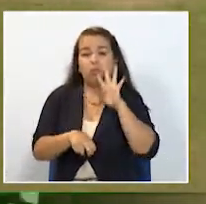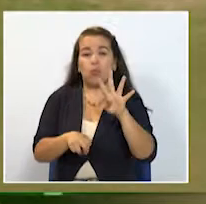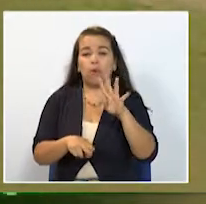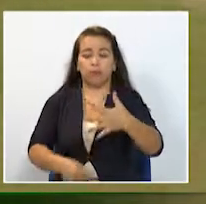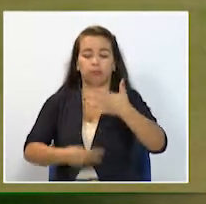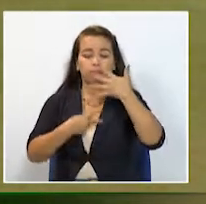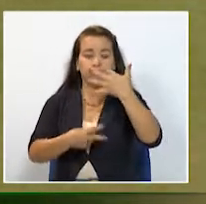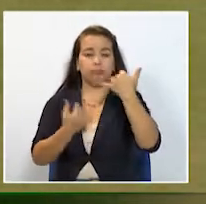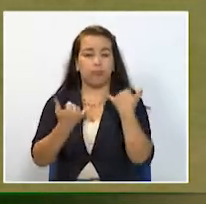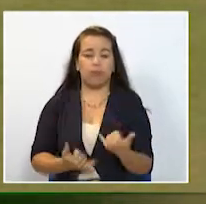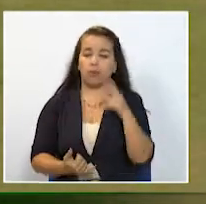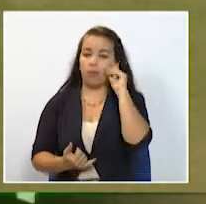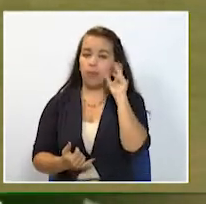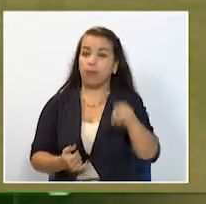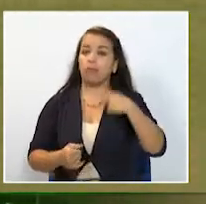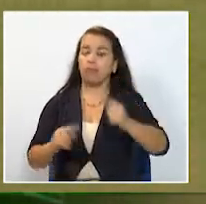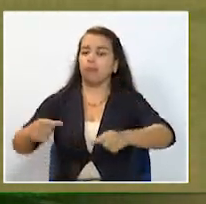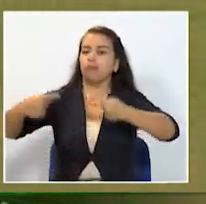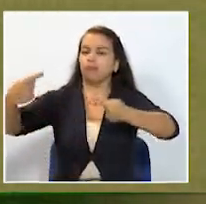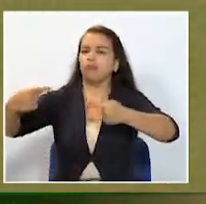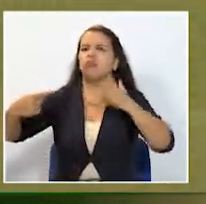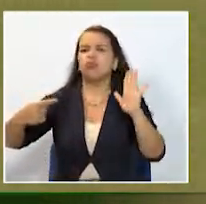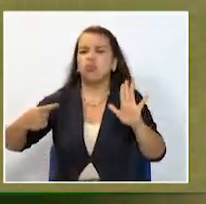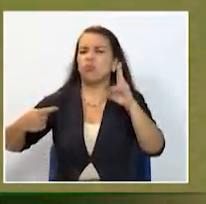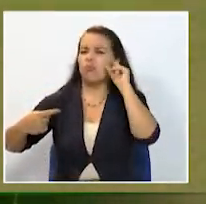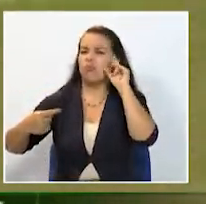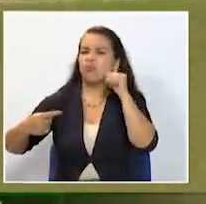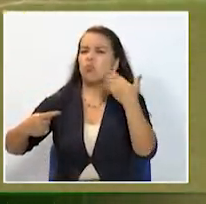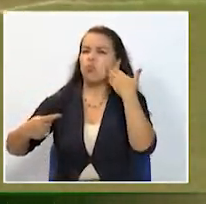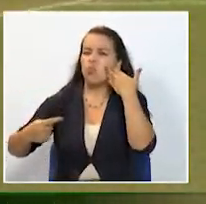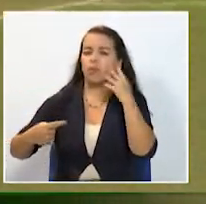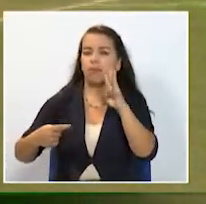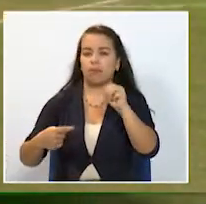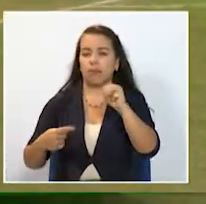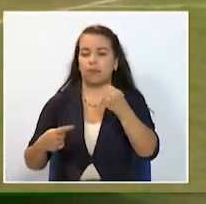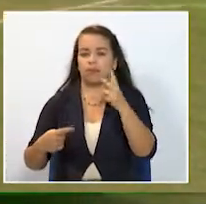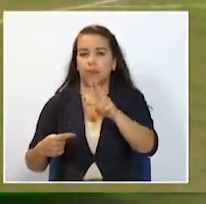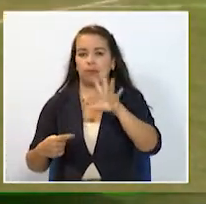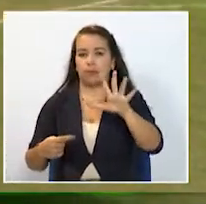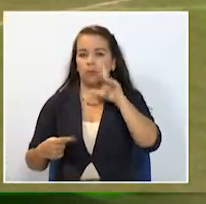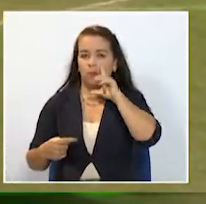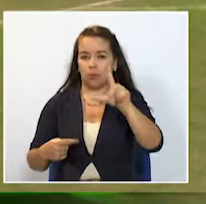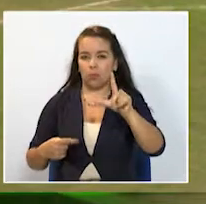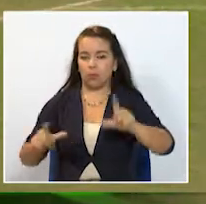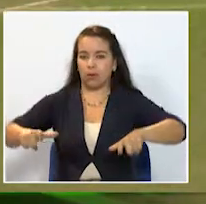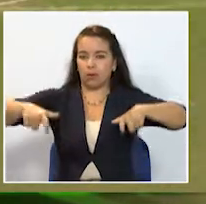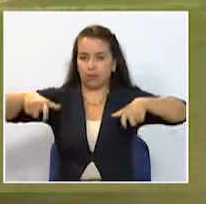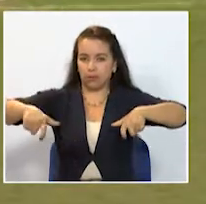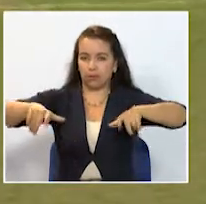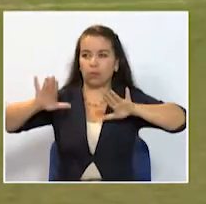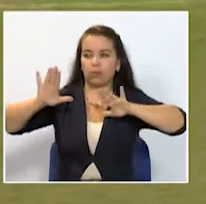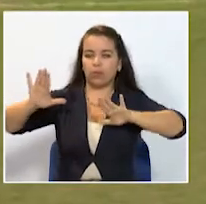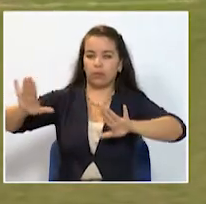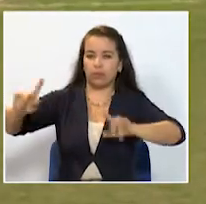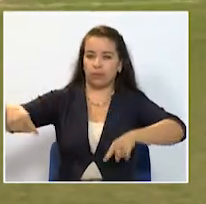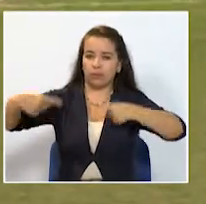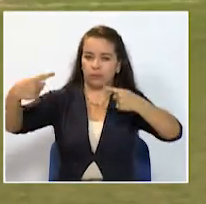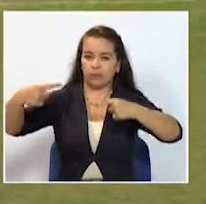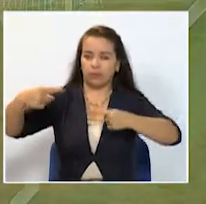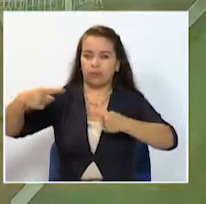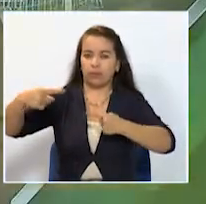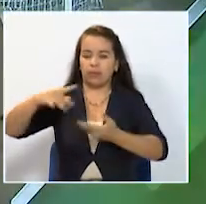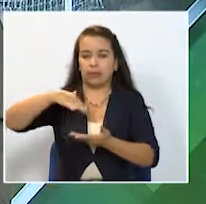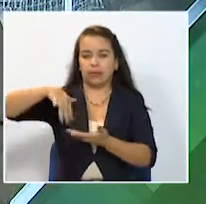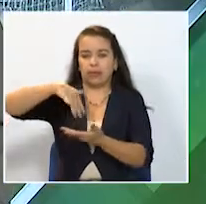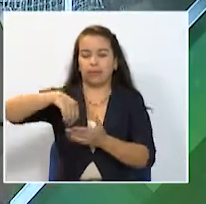en la séptima casilla el próximo compromiso para el onceno de la Pela del Otún será el martes 25 de julio en el estadio Hernán Ramírez Villegas ante Real Santander